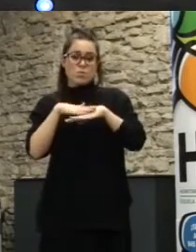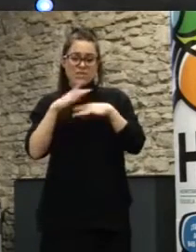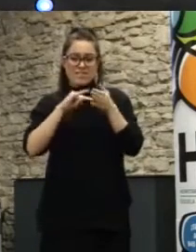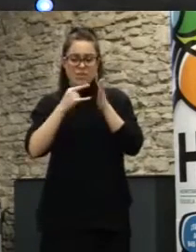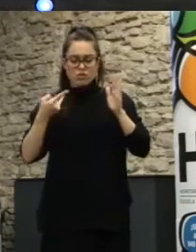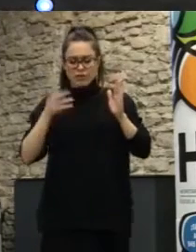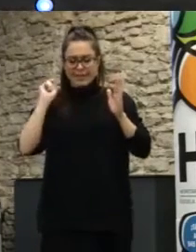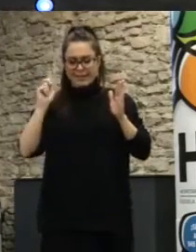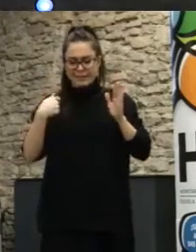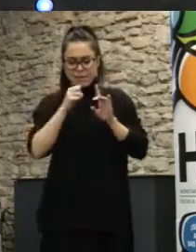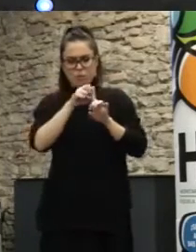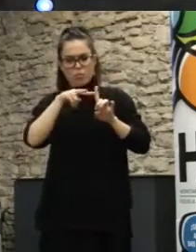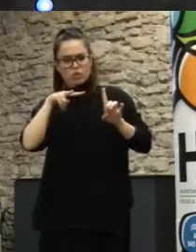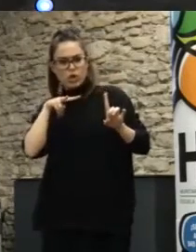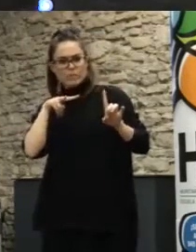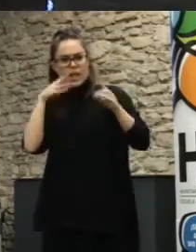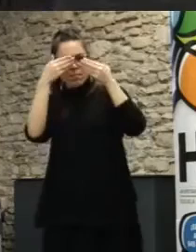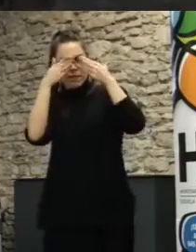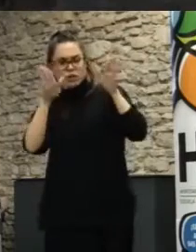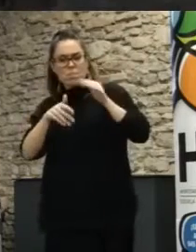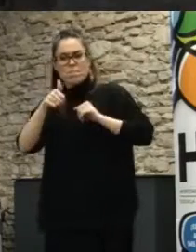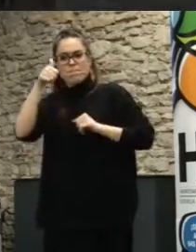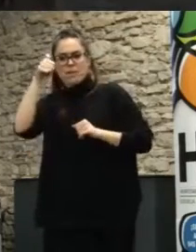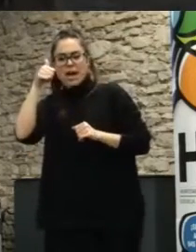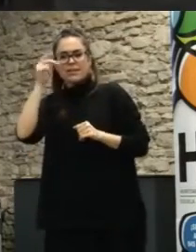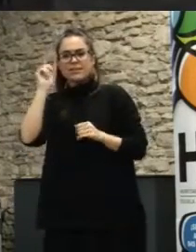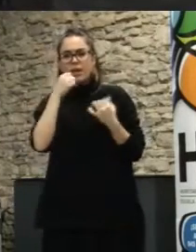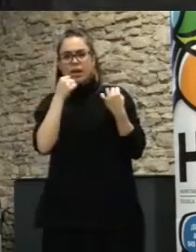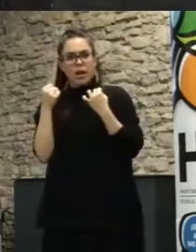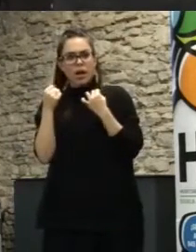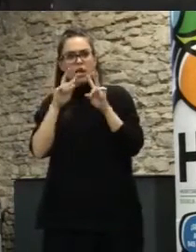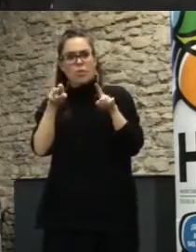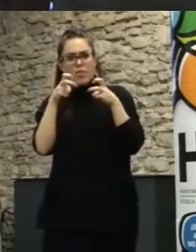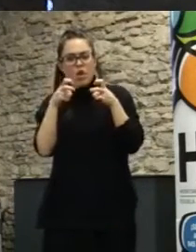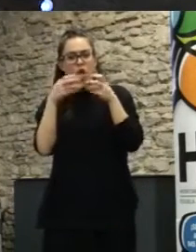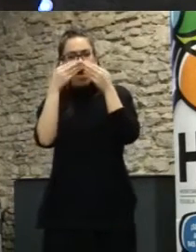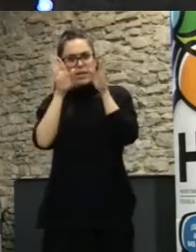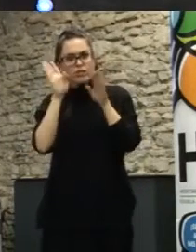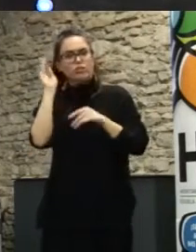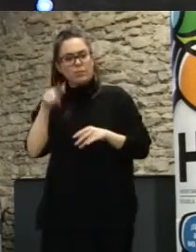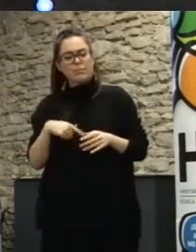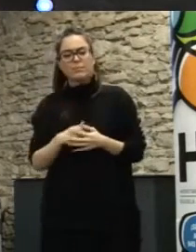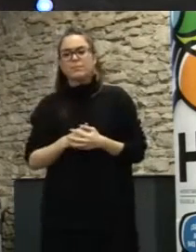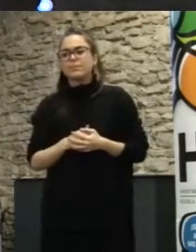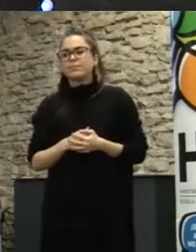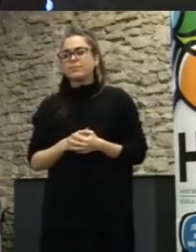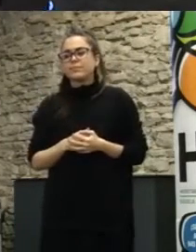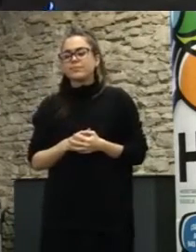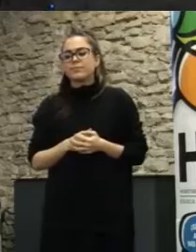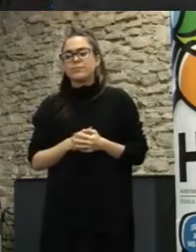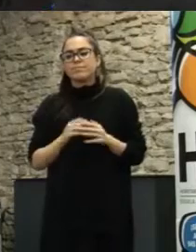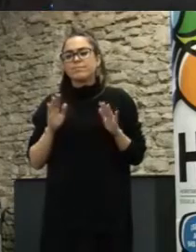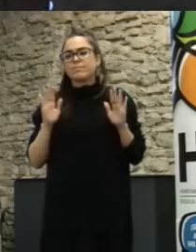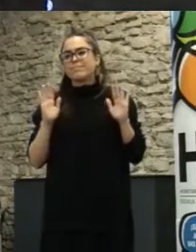abiertas de la administración, con conceptos como el de la innovación abierta, seguimos hablando de las